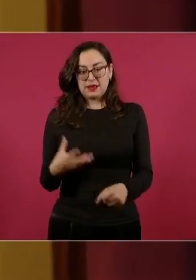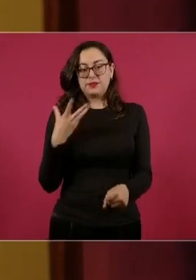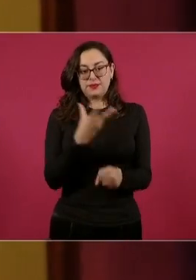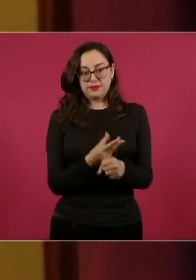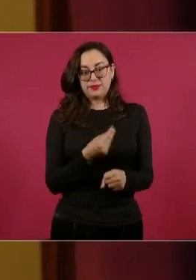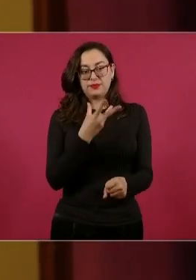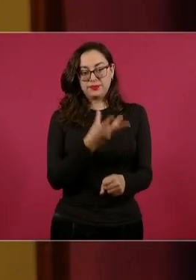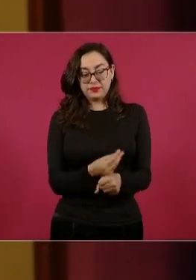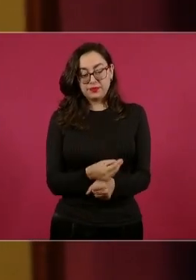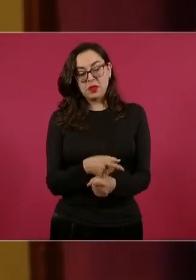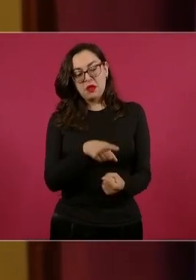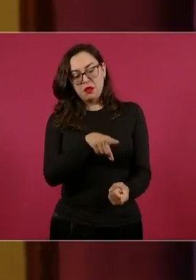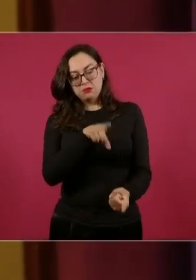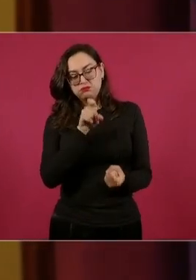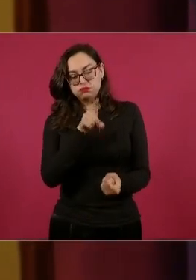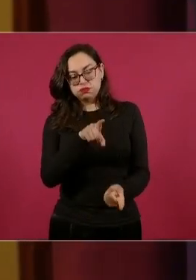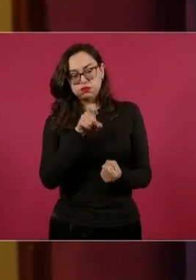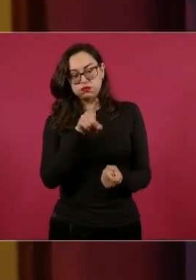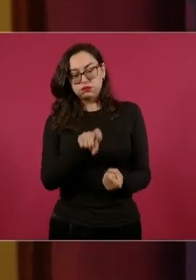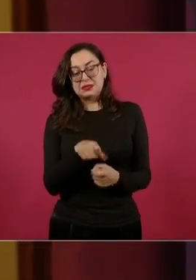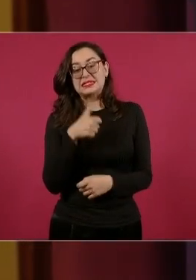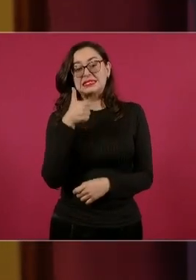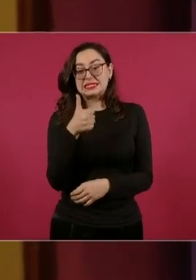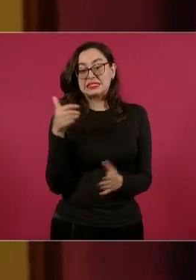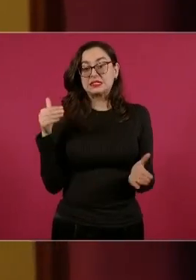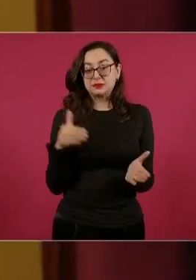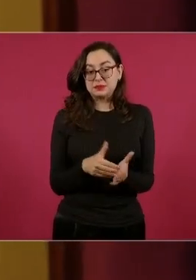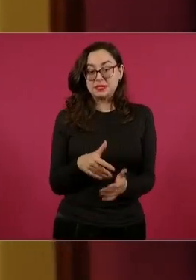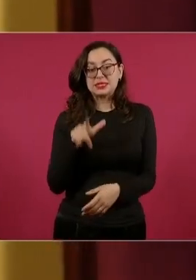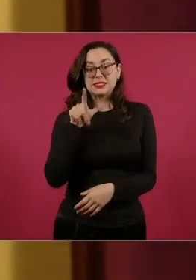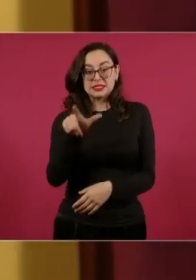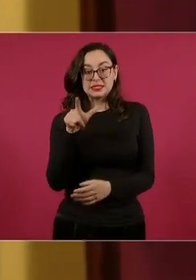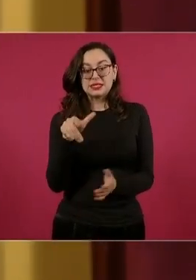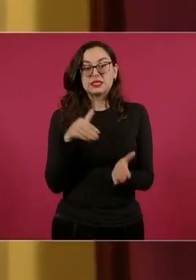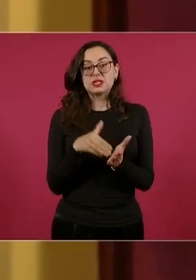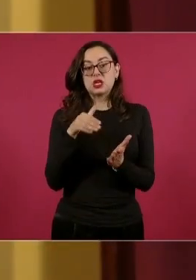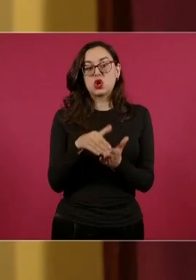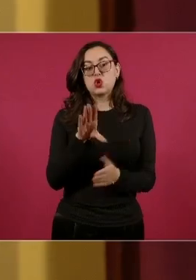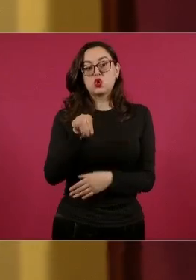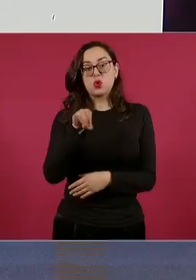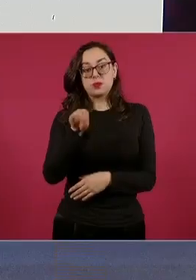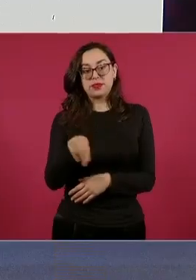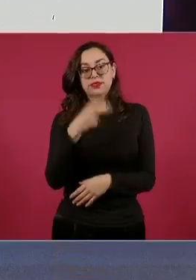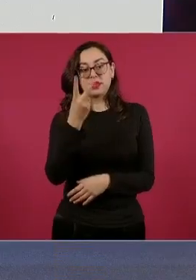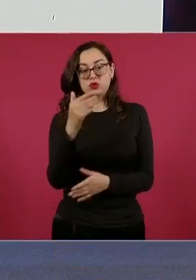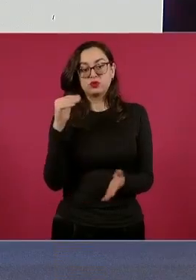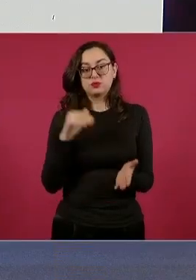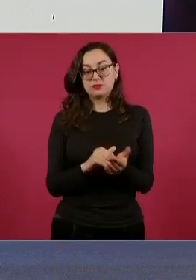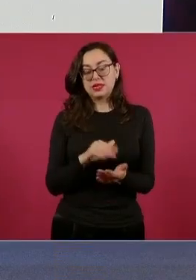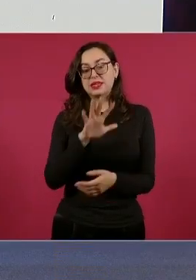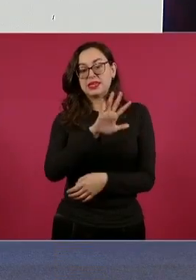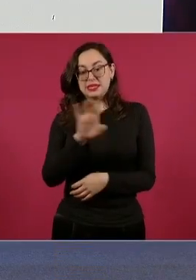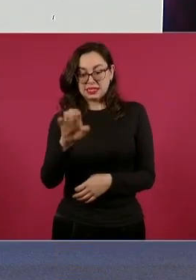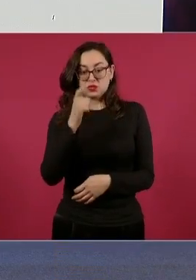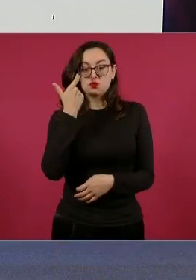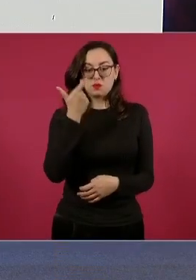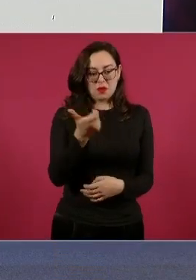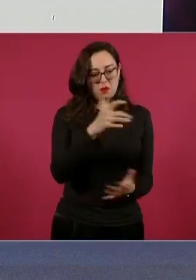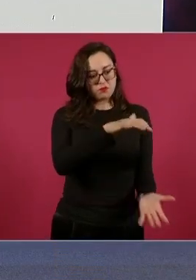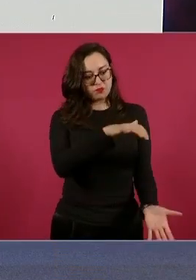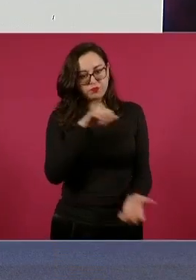más de seis mil 17 millones 92 mil 500 pesos. ¿Qué